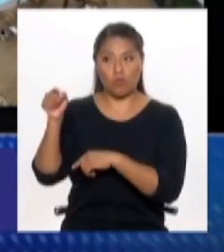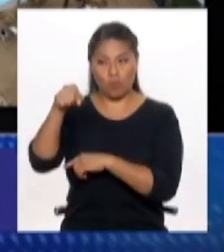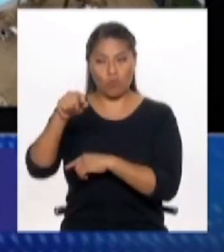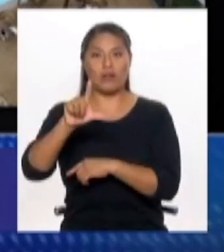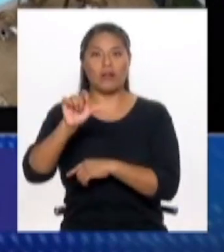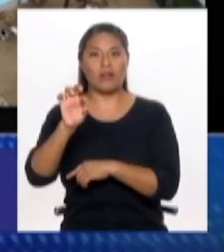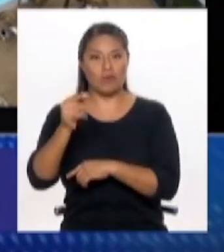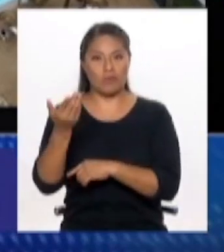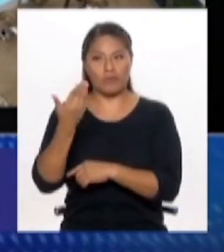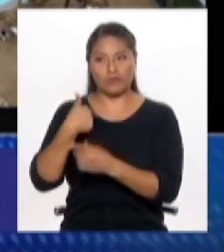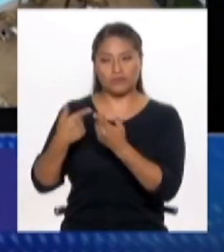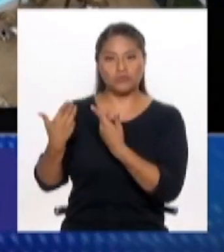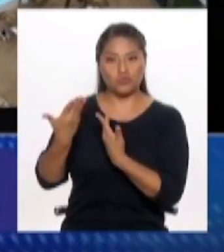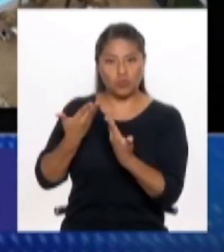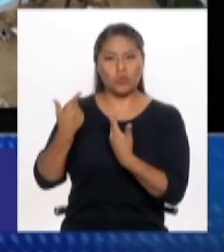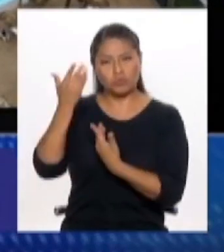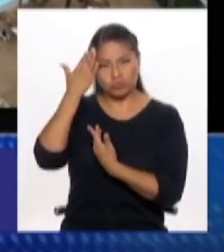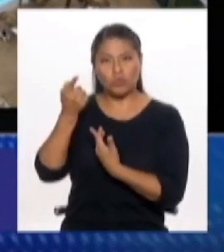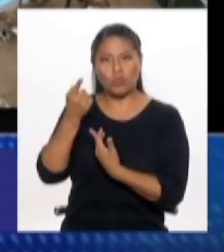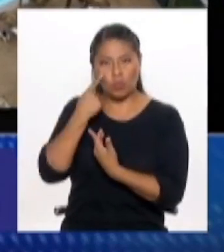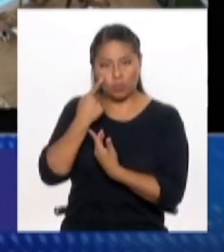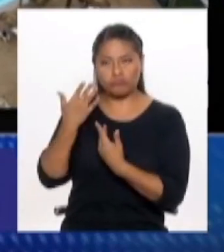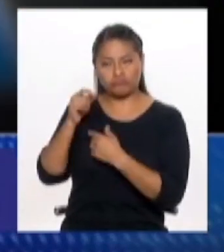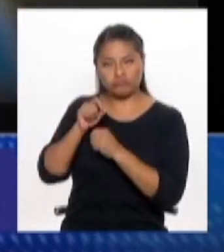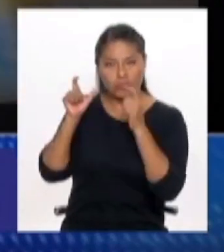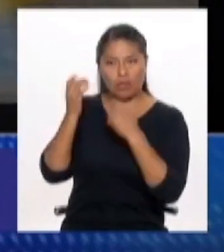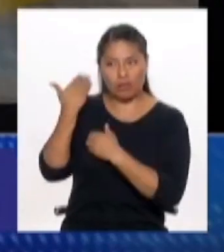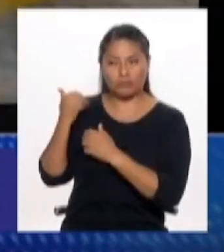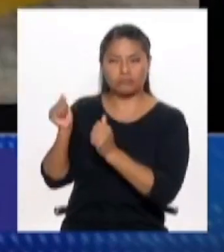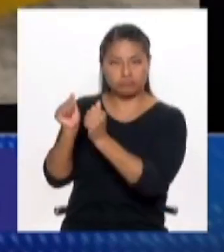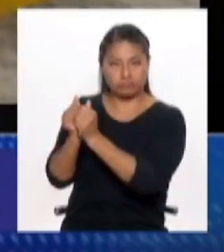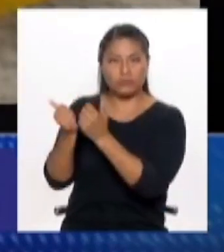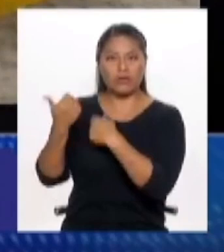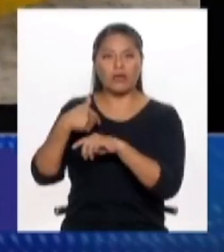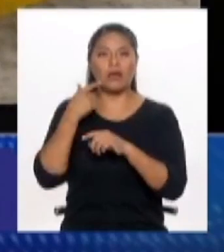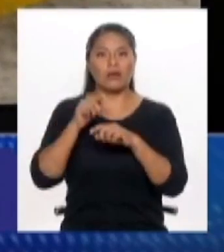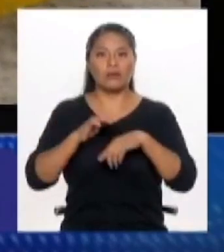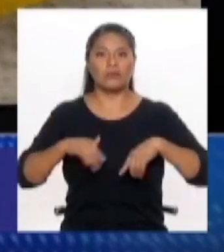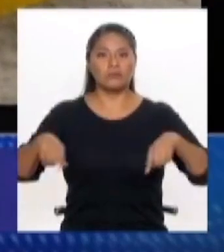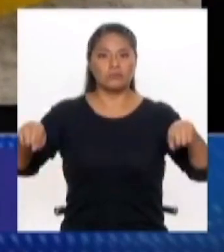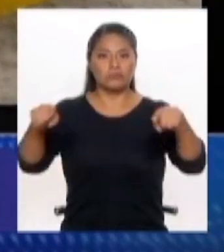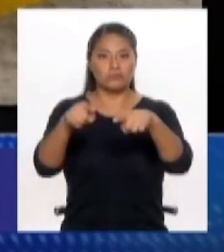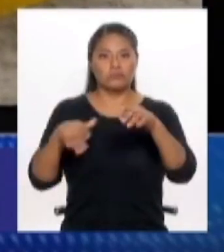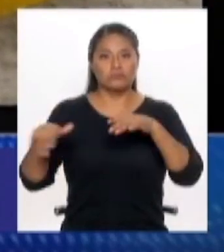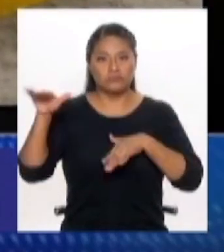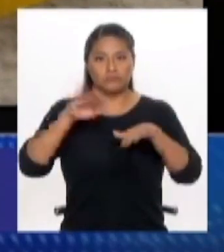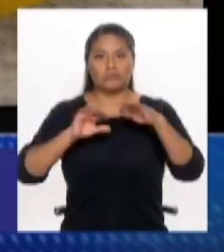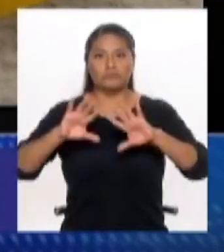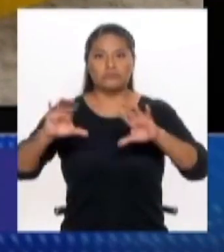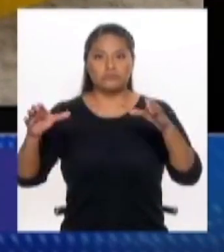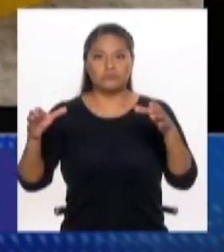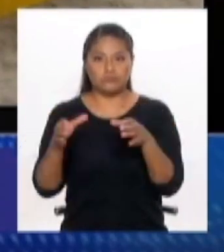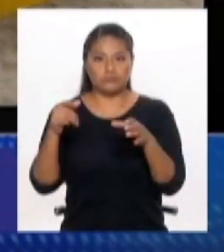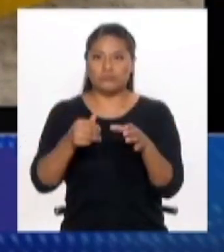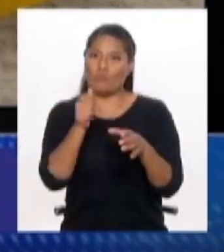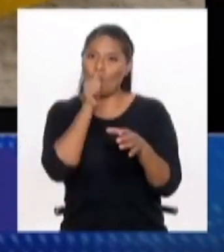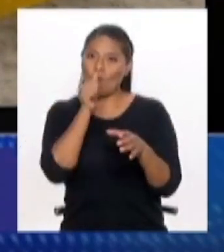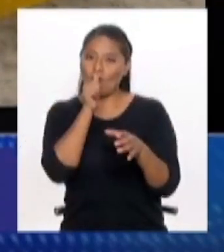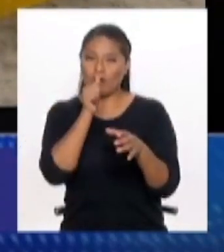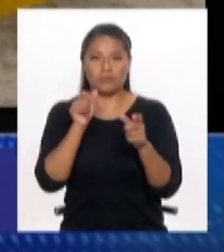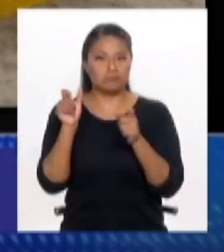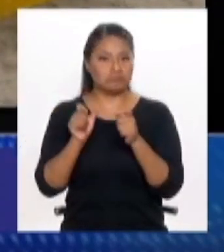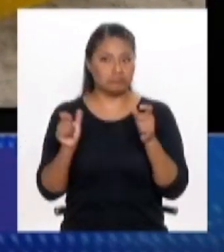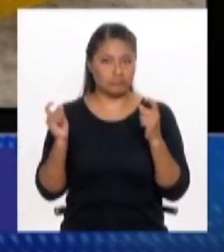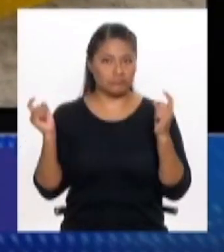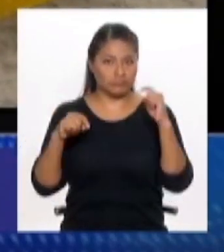mucho, ya con él los parques zonales se convirtieron en espacios más bien privados. Se empezó a cobrar